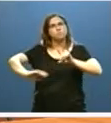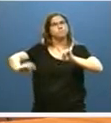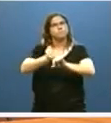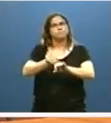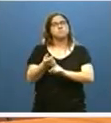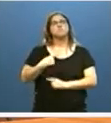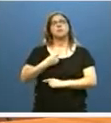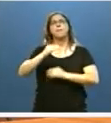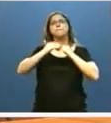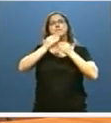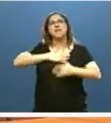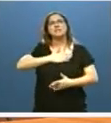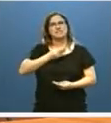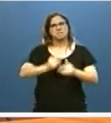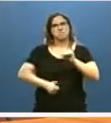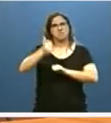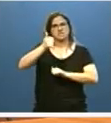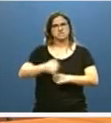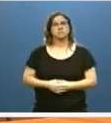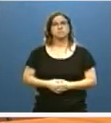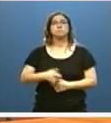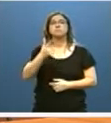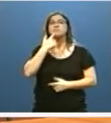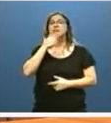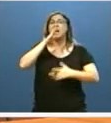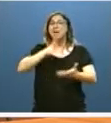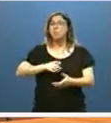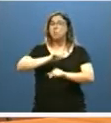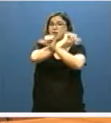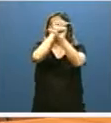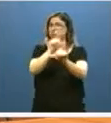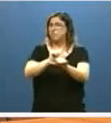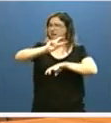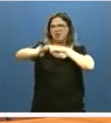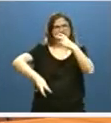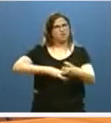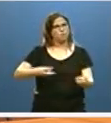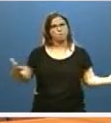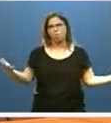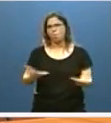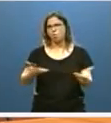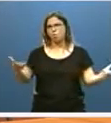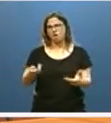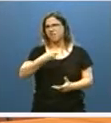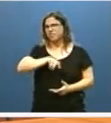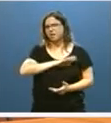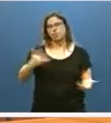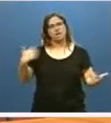mayores cotas de bienestar. La reforma del actual modelo es una urgencia nacional.